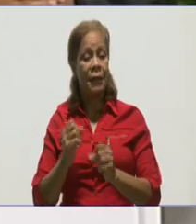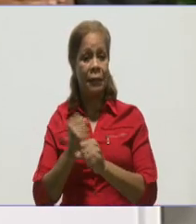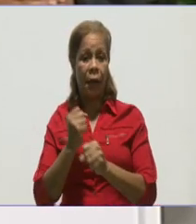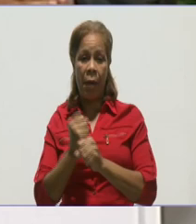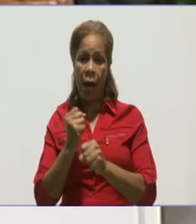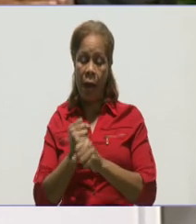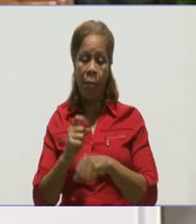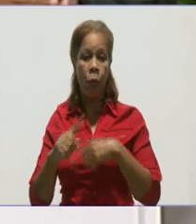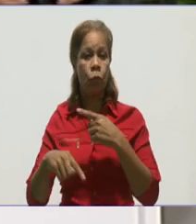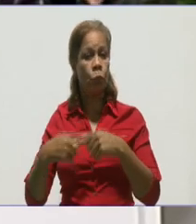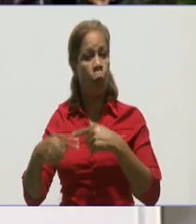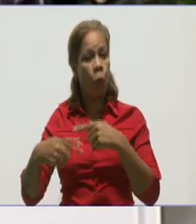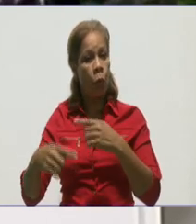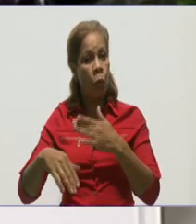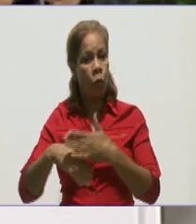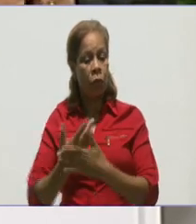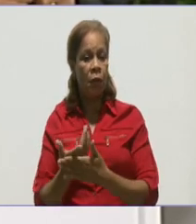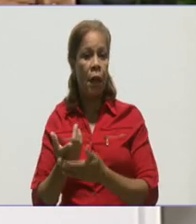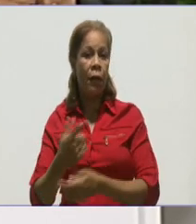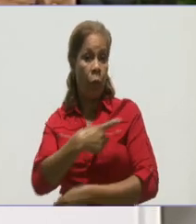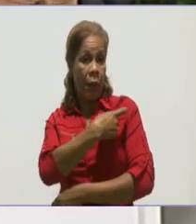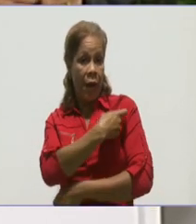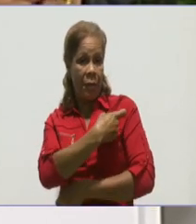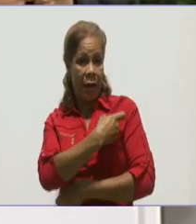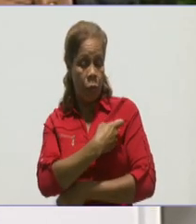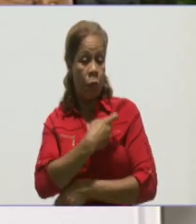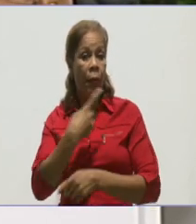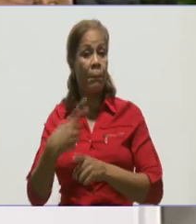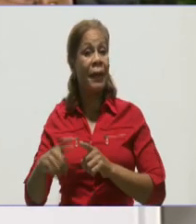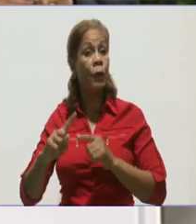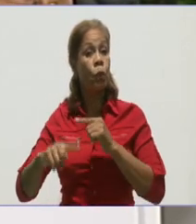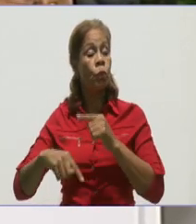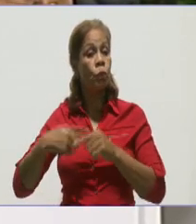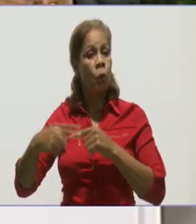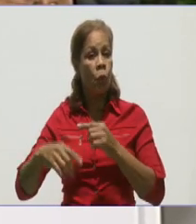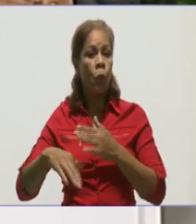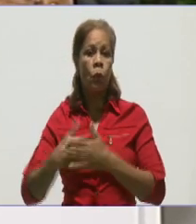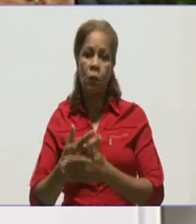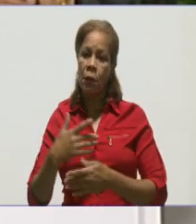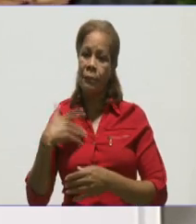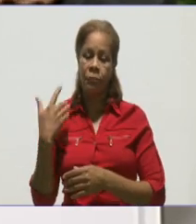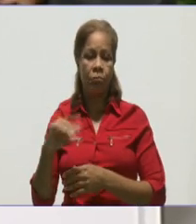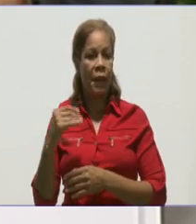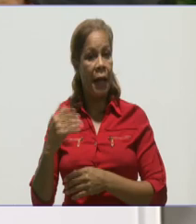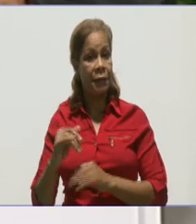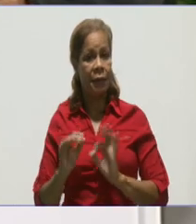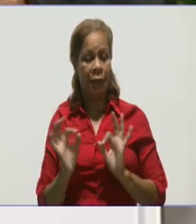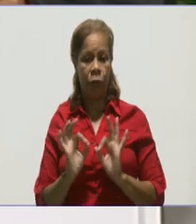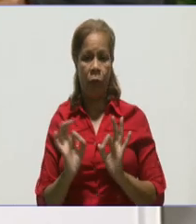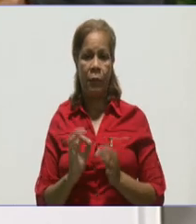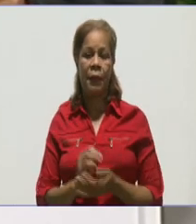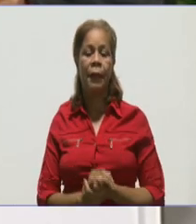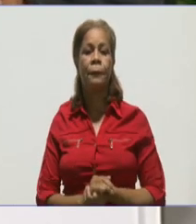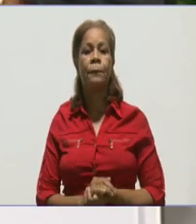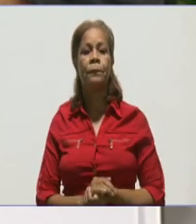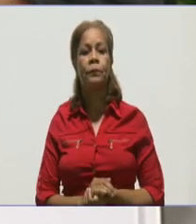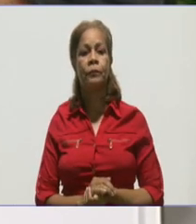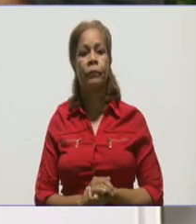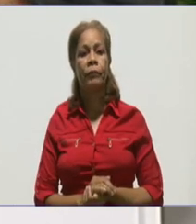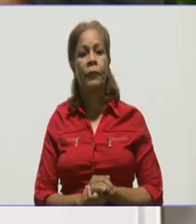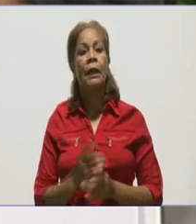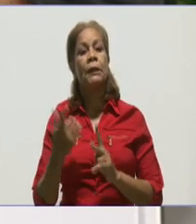los científicos cubanos, todavía están en ensayo clínico. Doctora, también conocimos que precisamente,